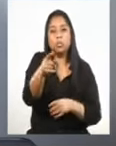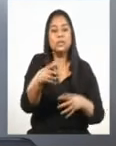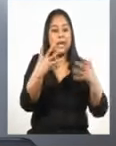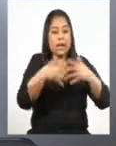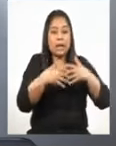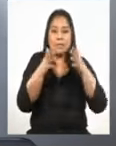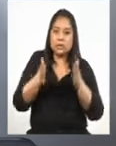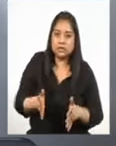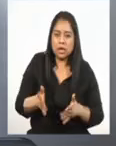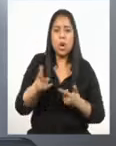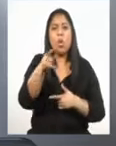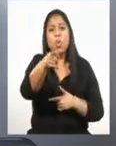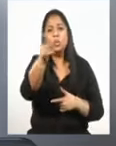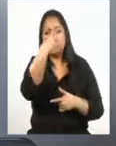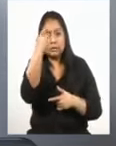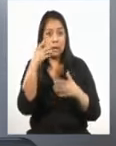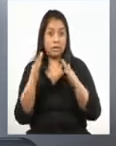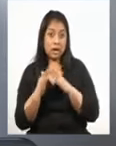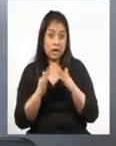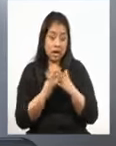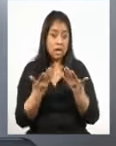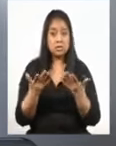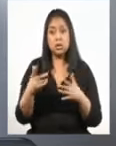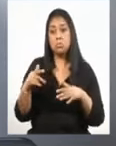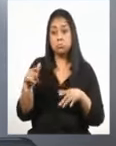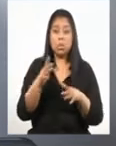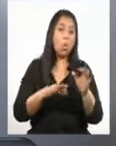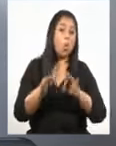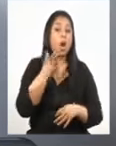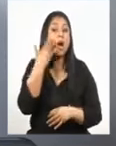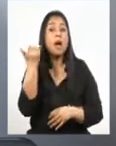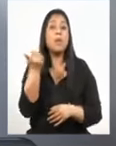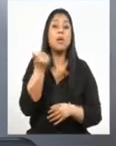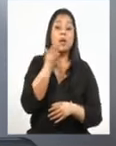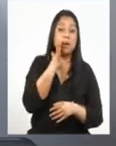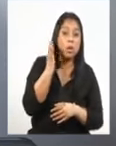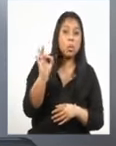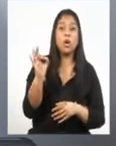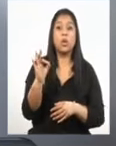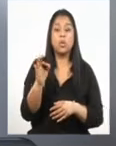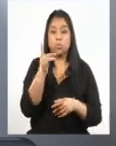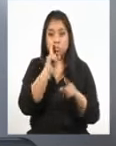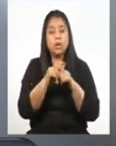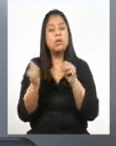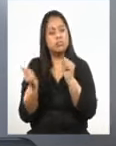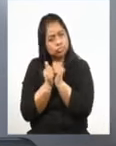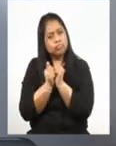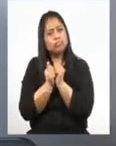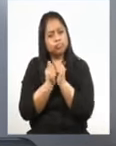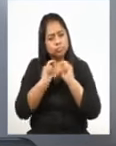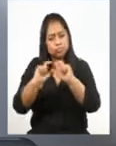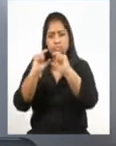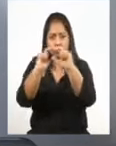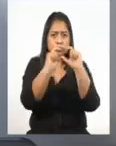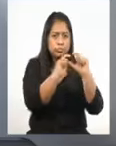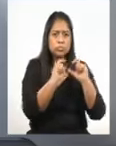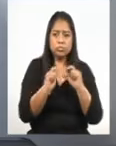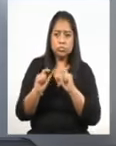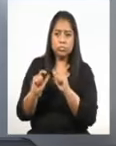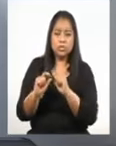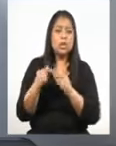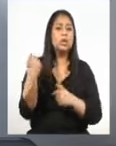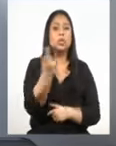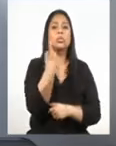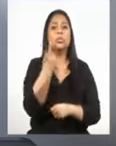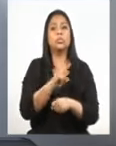A usted que es ama de casa. A usted que es abuelita o abuelita. Que juntos nos cuidemos. Que todos usemos